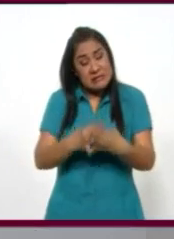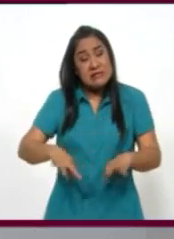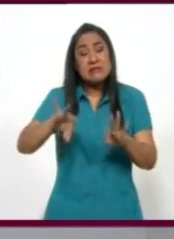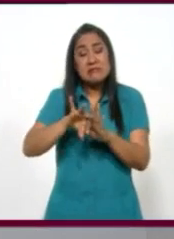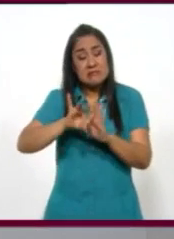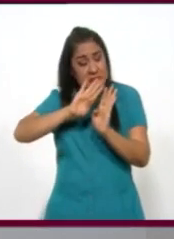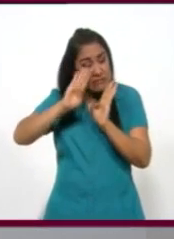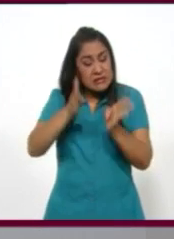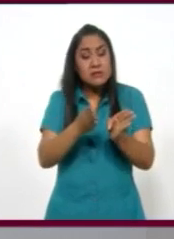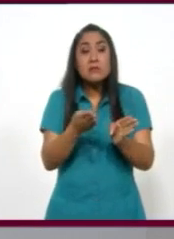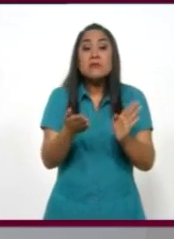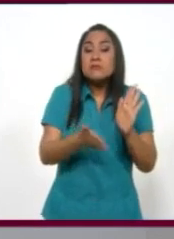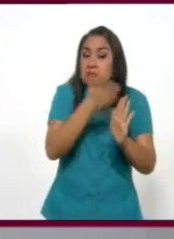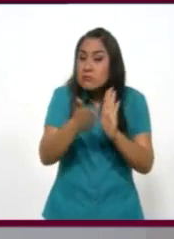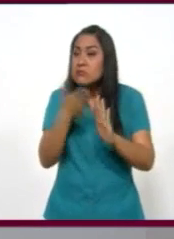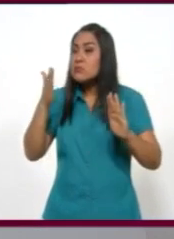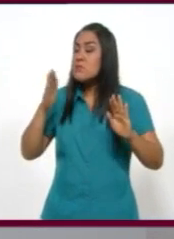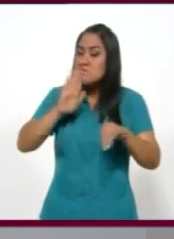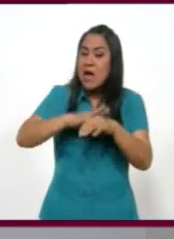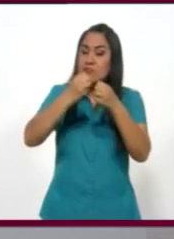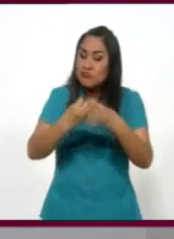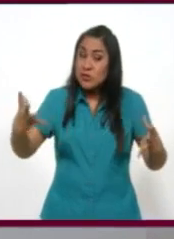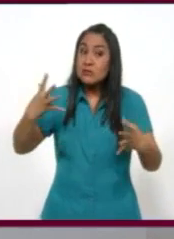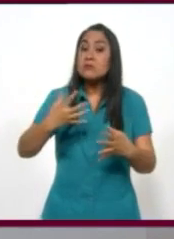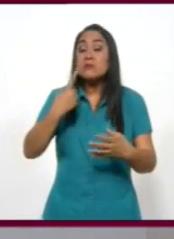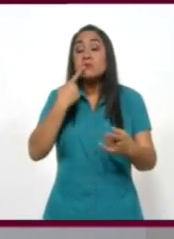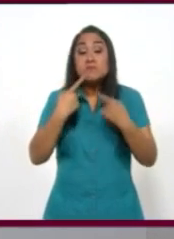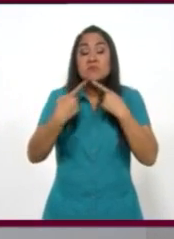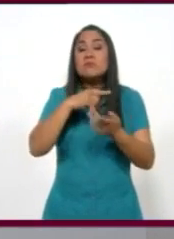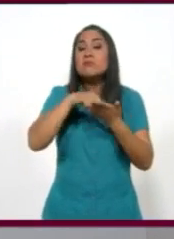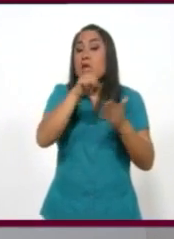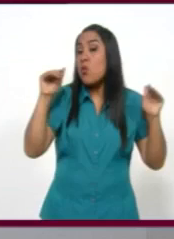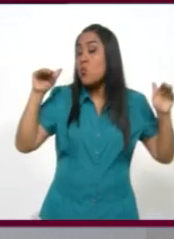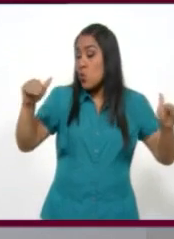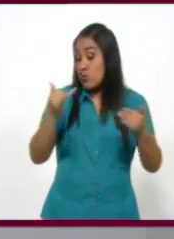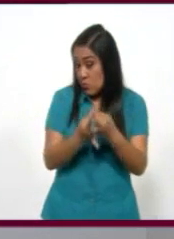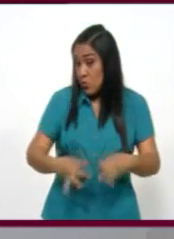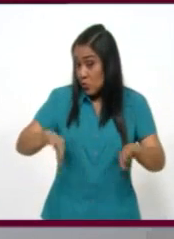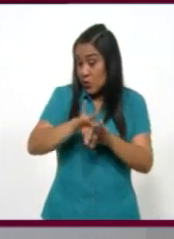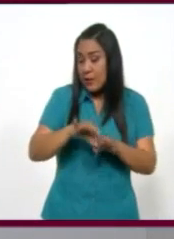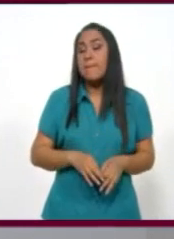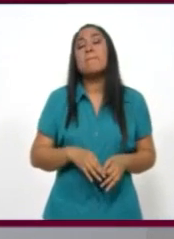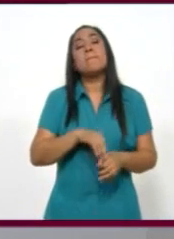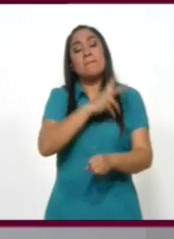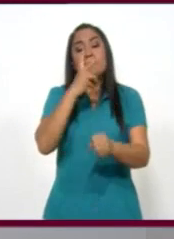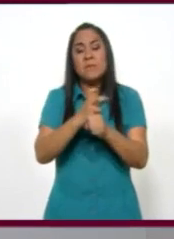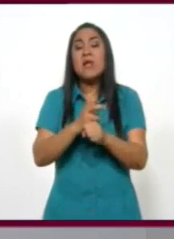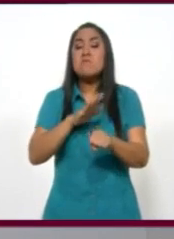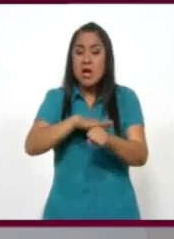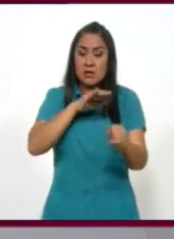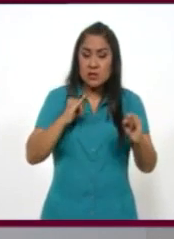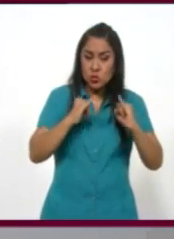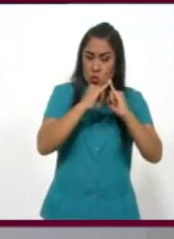la importancia de decidir bien sobre el aeropuerto. Segundo lugar, muy importante, fortalecer las instituciones para